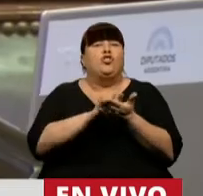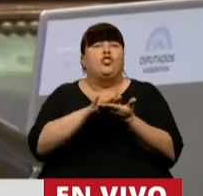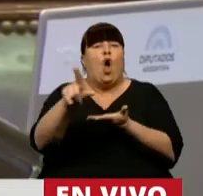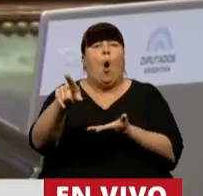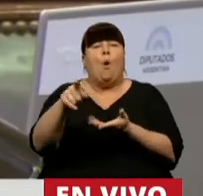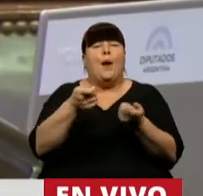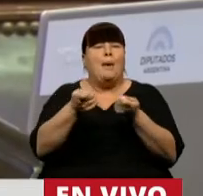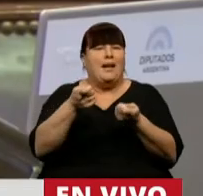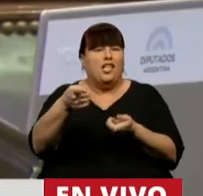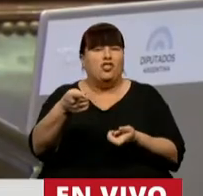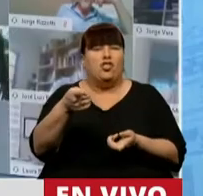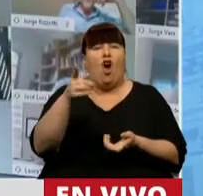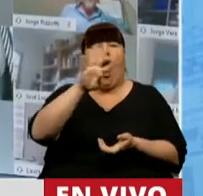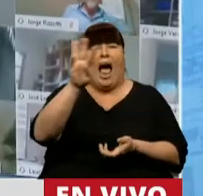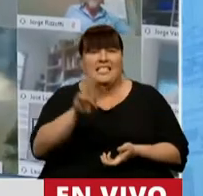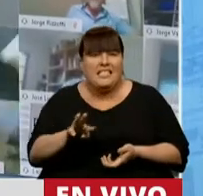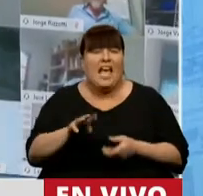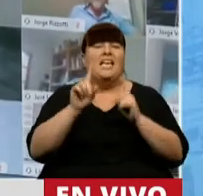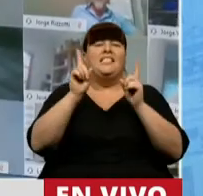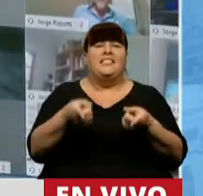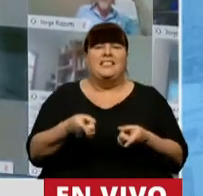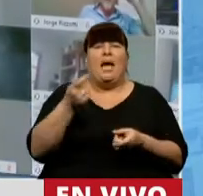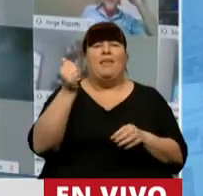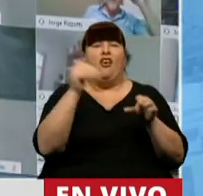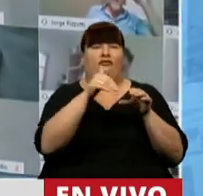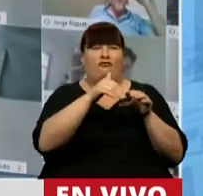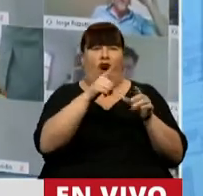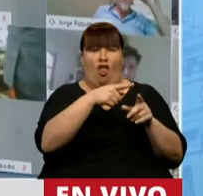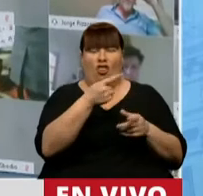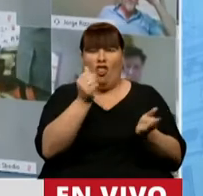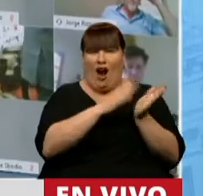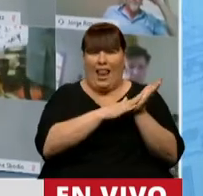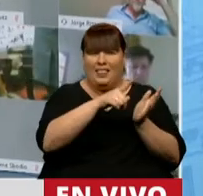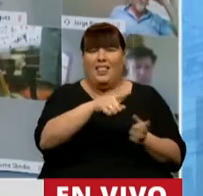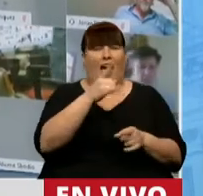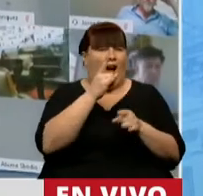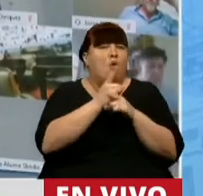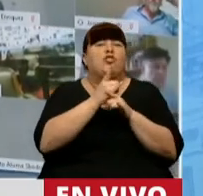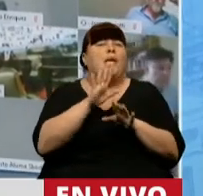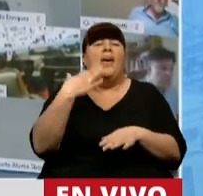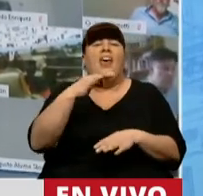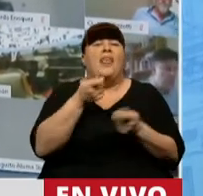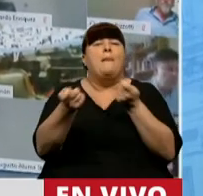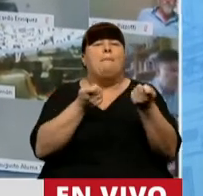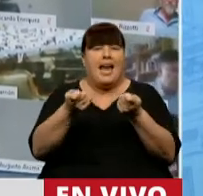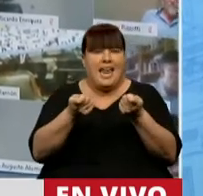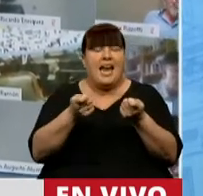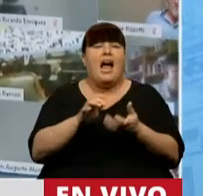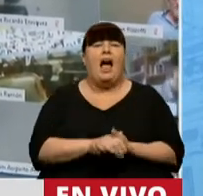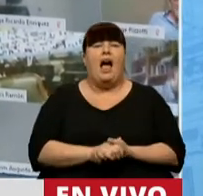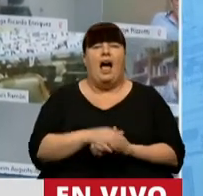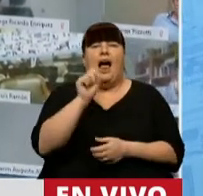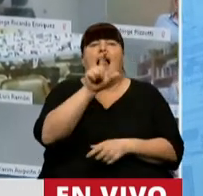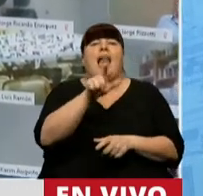administración de ANSES y, por supuesto, del Fondo de Garantía y Sustentabilidad de siempre, que tiene que ser administrada por